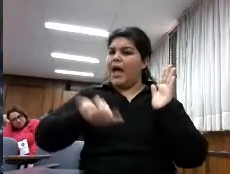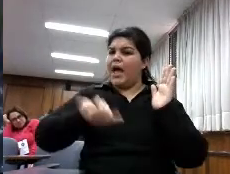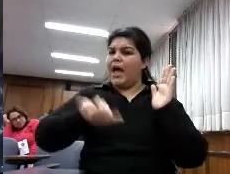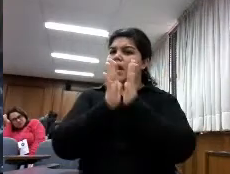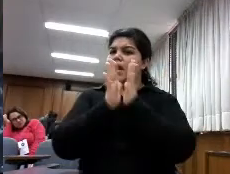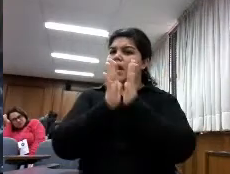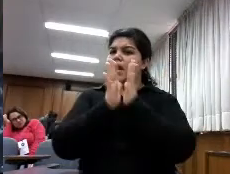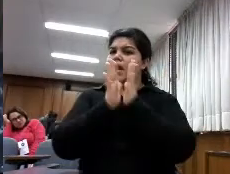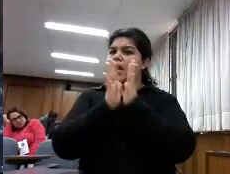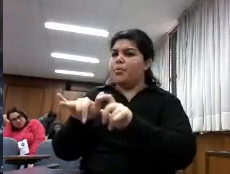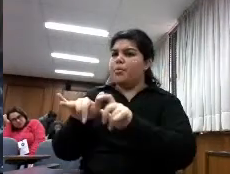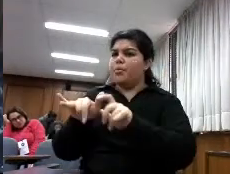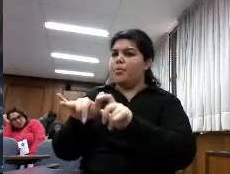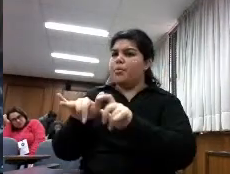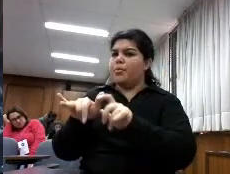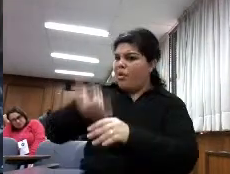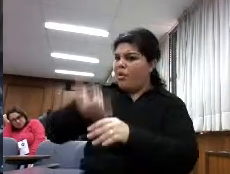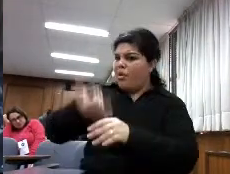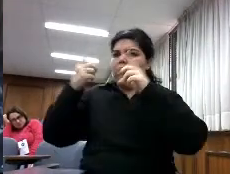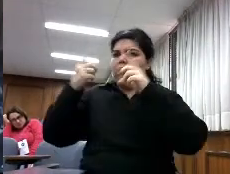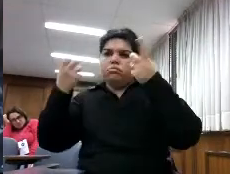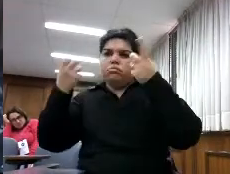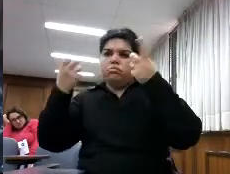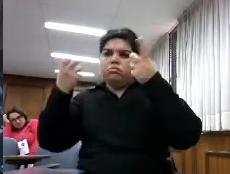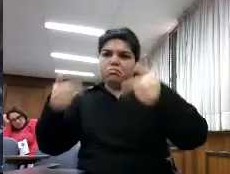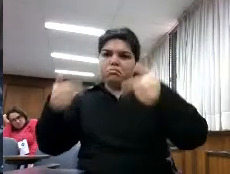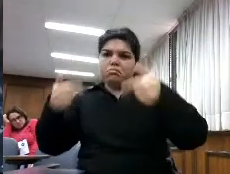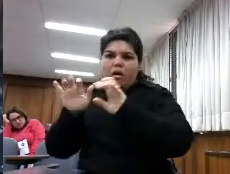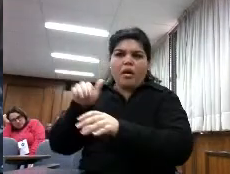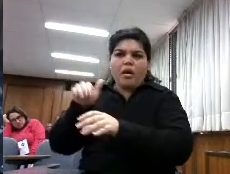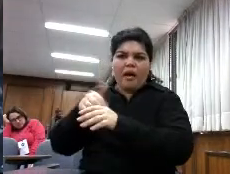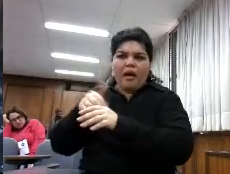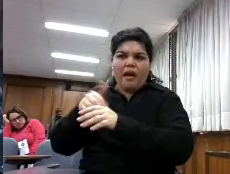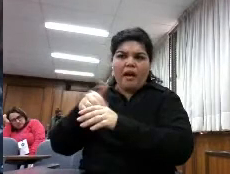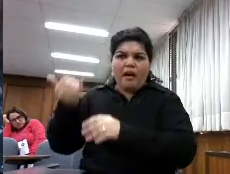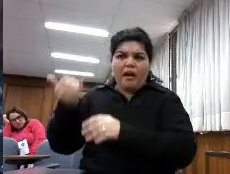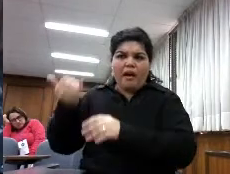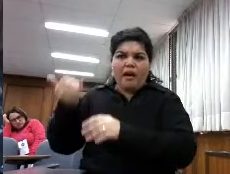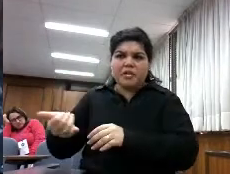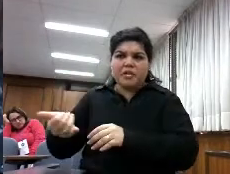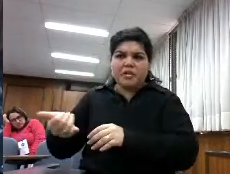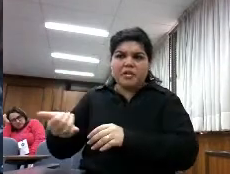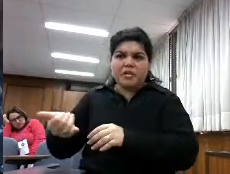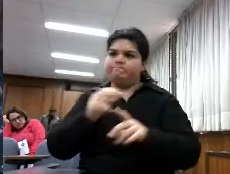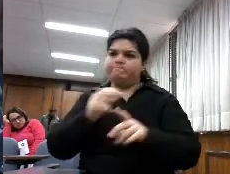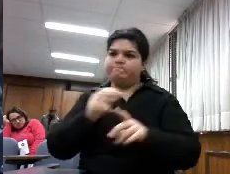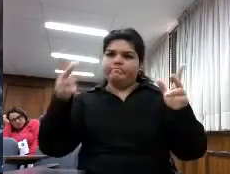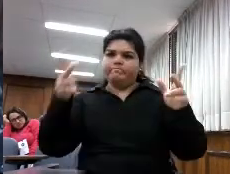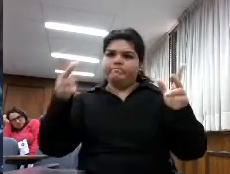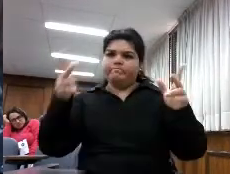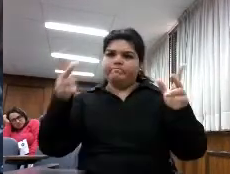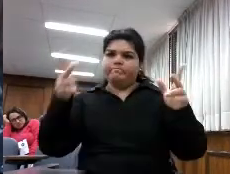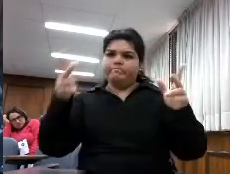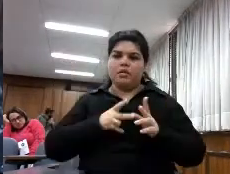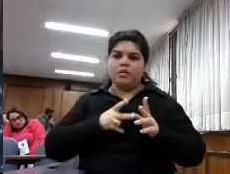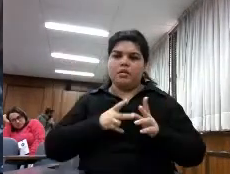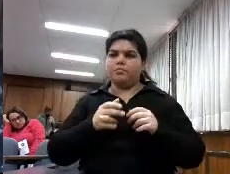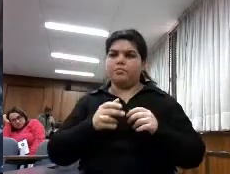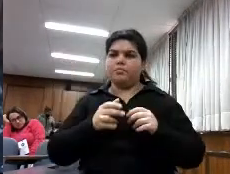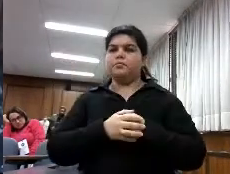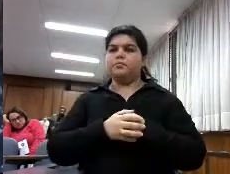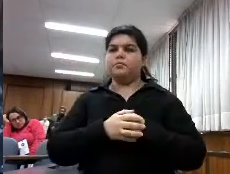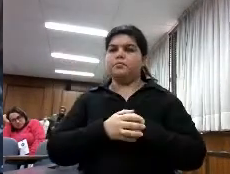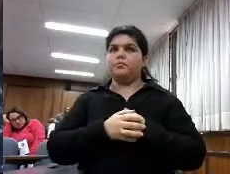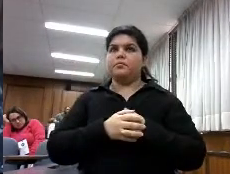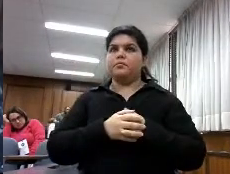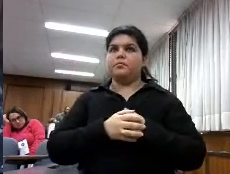contenidos digitales bueno seguimos adelante incluso menos tenían la mitad no